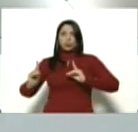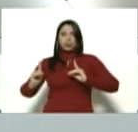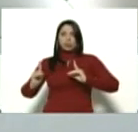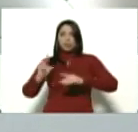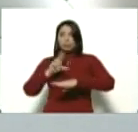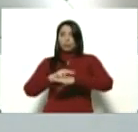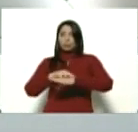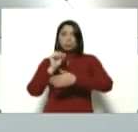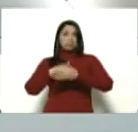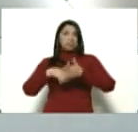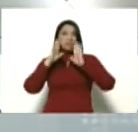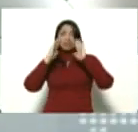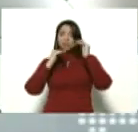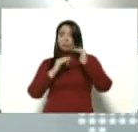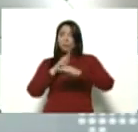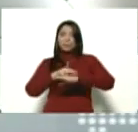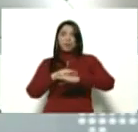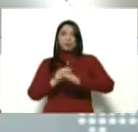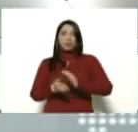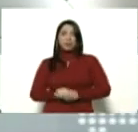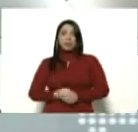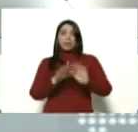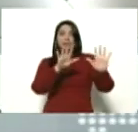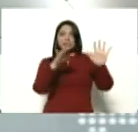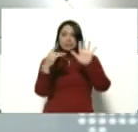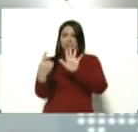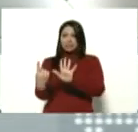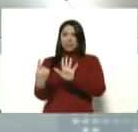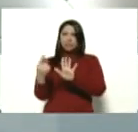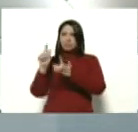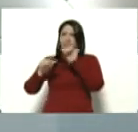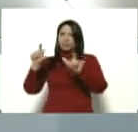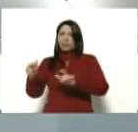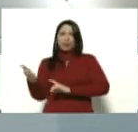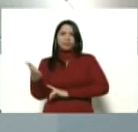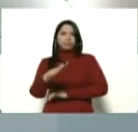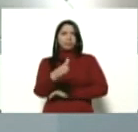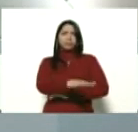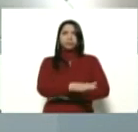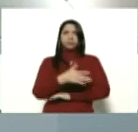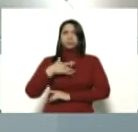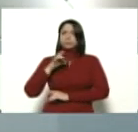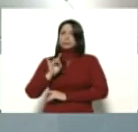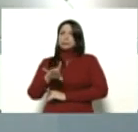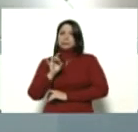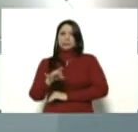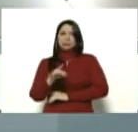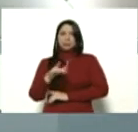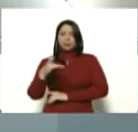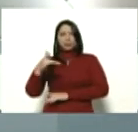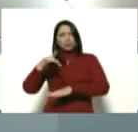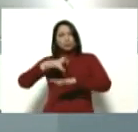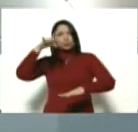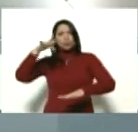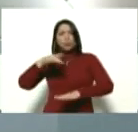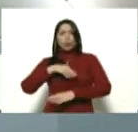sin atención médica. 16 casos muy dolorosos, de verdad, que tocan el alma,